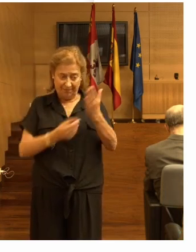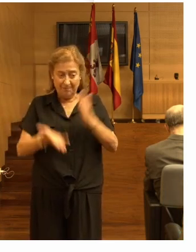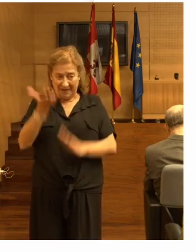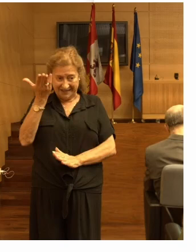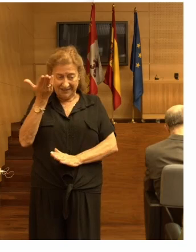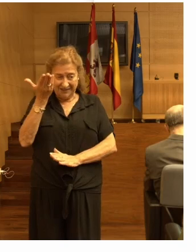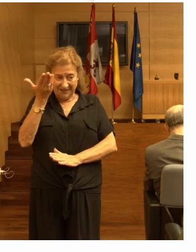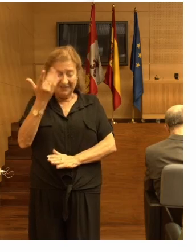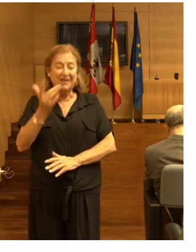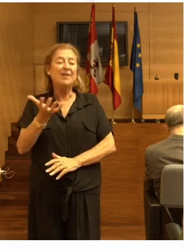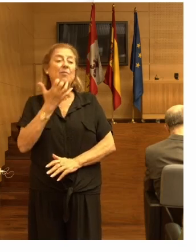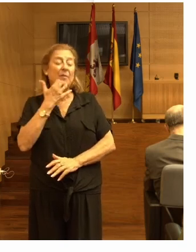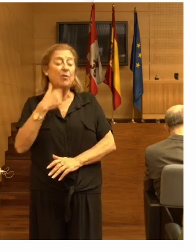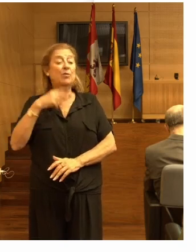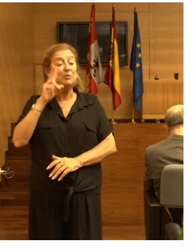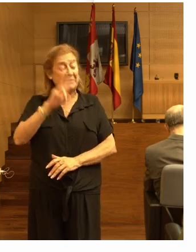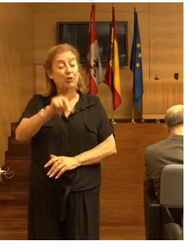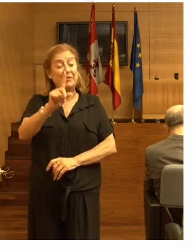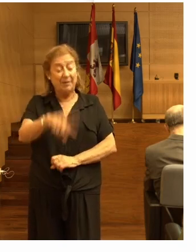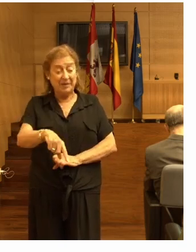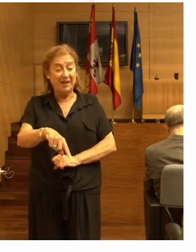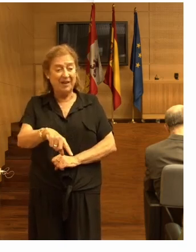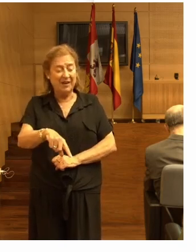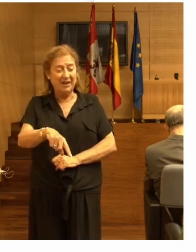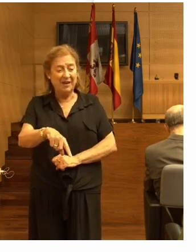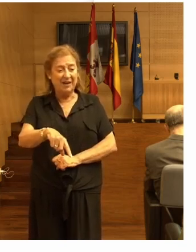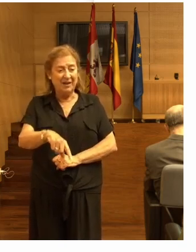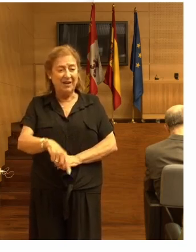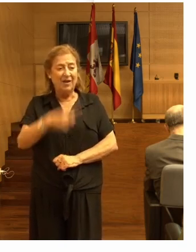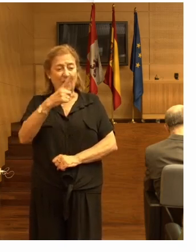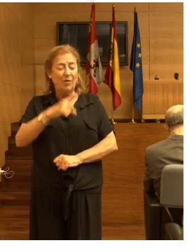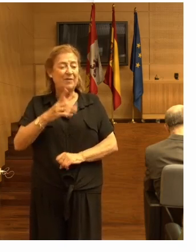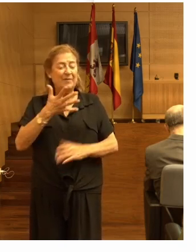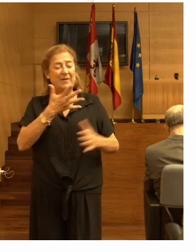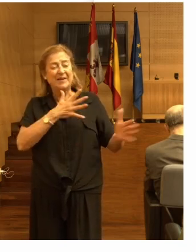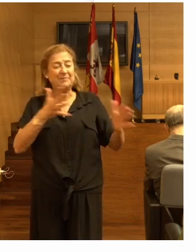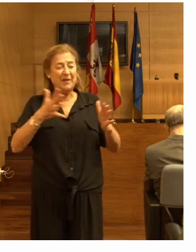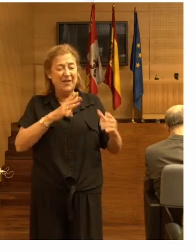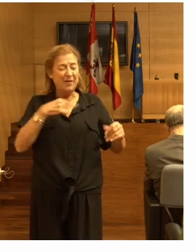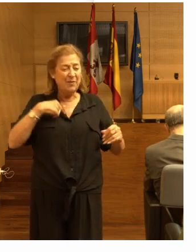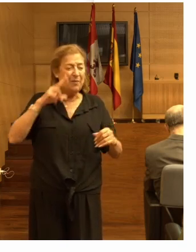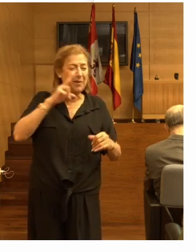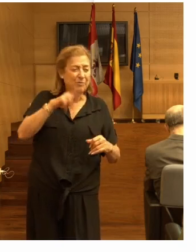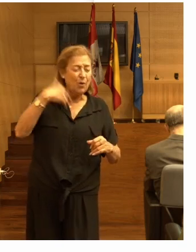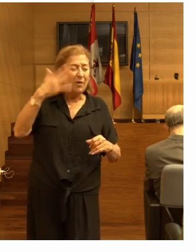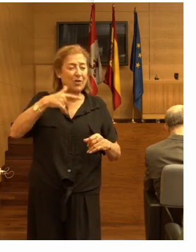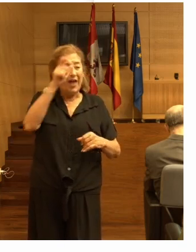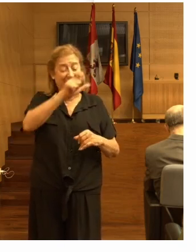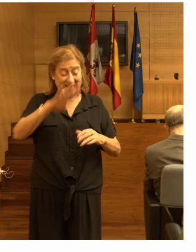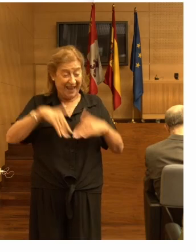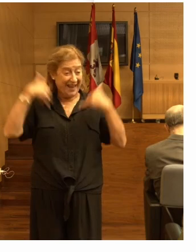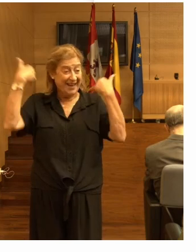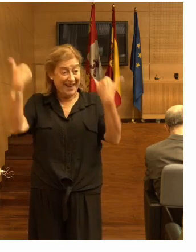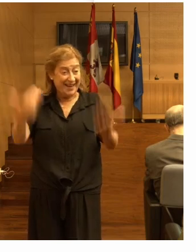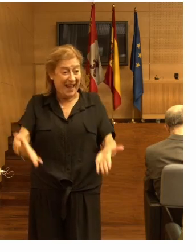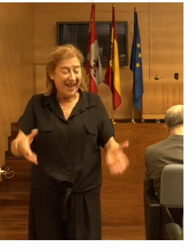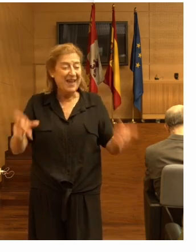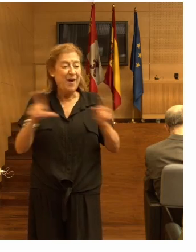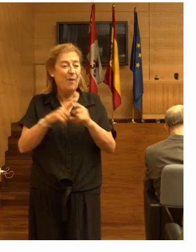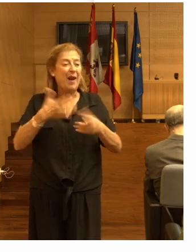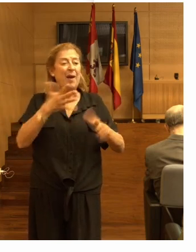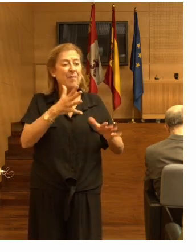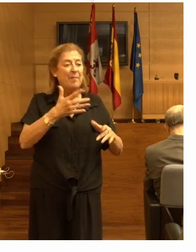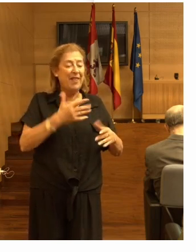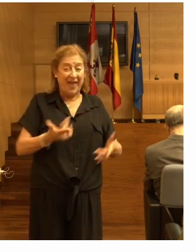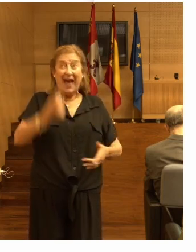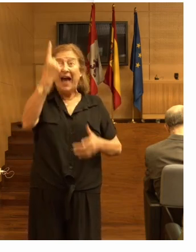Por ejemplo, hemos visto también en un estudio de Canadá que mucha gente cuando se está cayendo es como que gira en